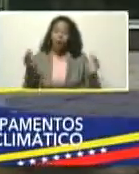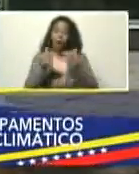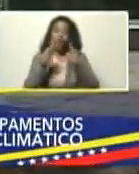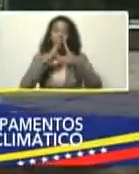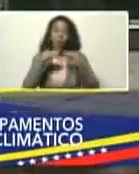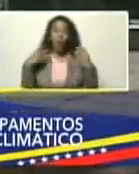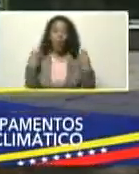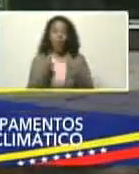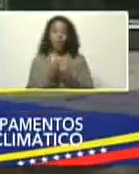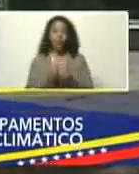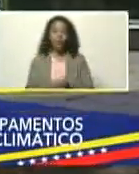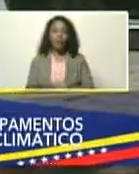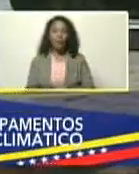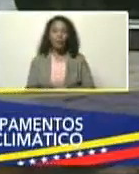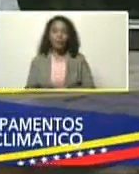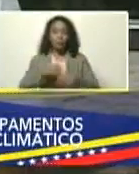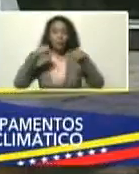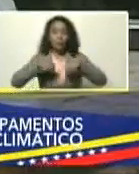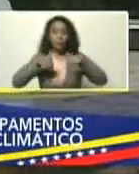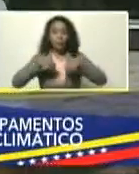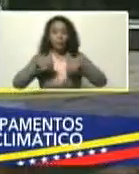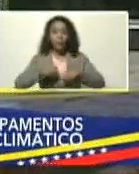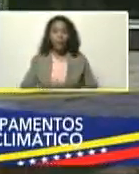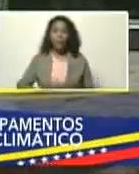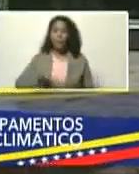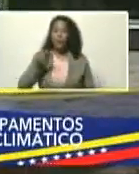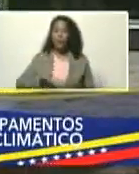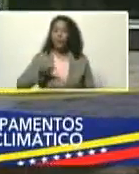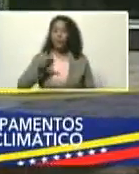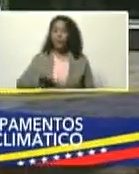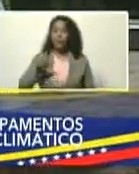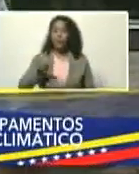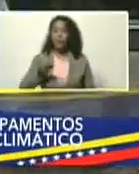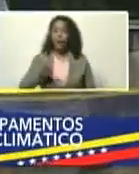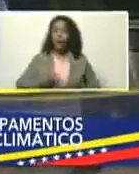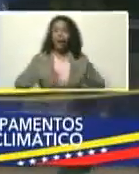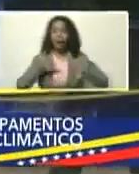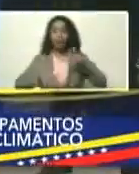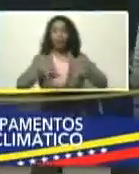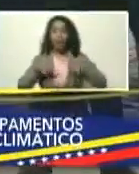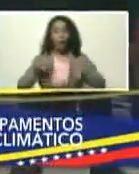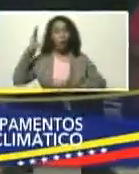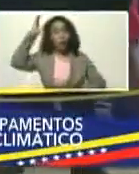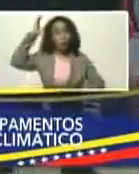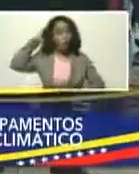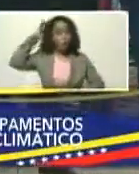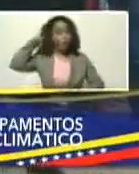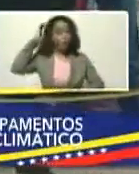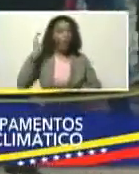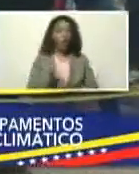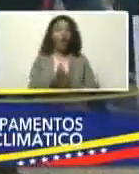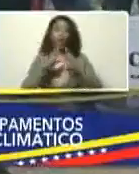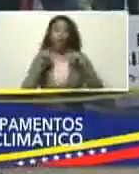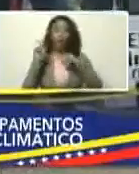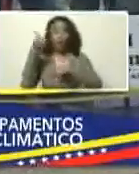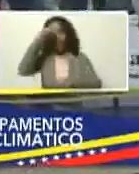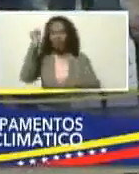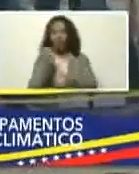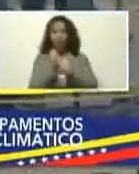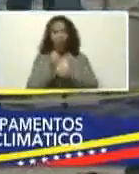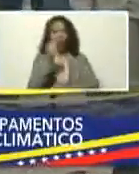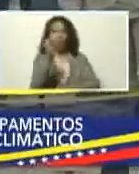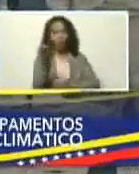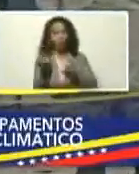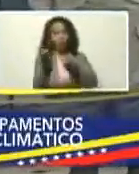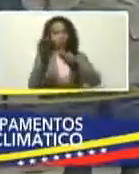sus compañeros, en este, importante, en esta importantísima, actividad, de concientización, y de todo este trabajo, que usted, nos